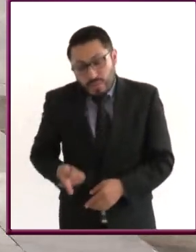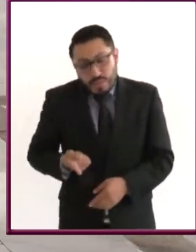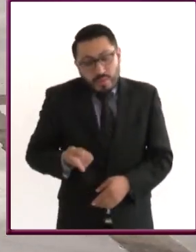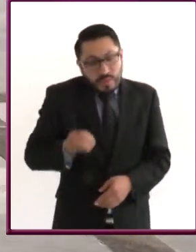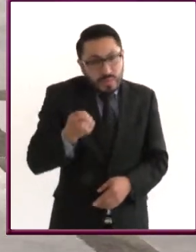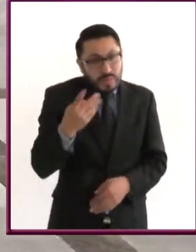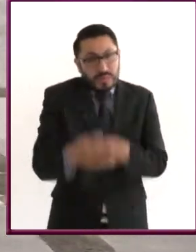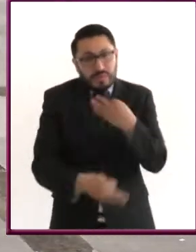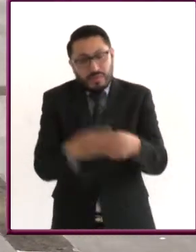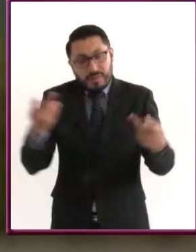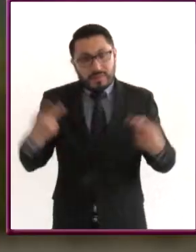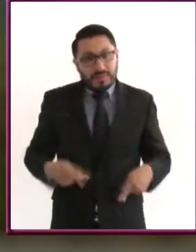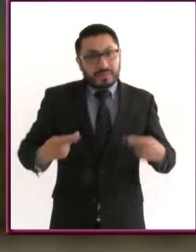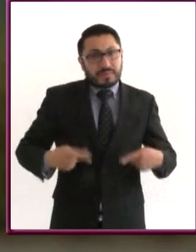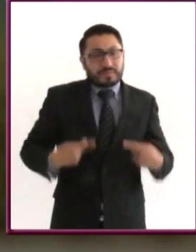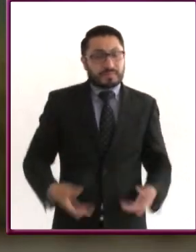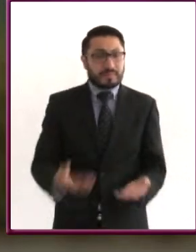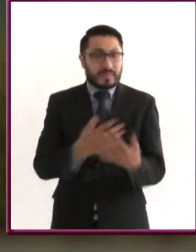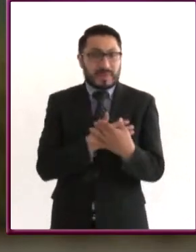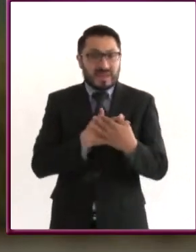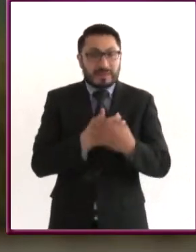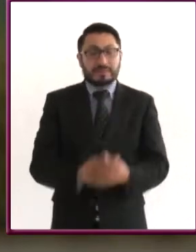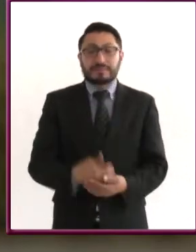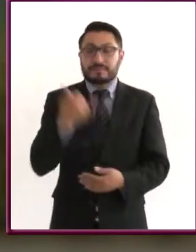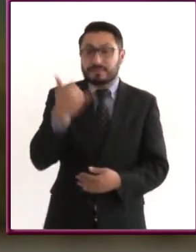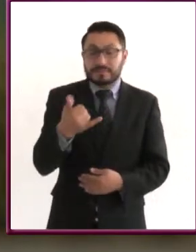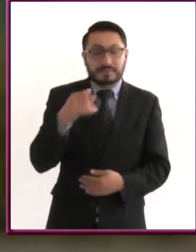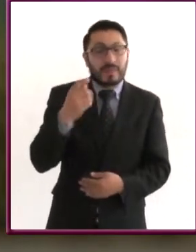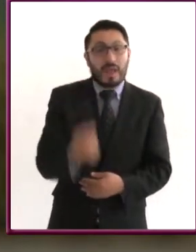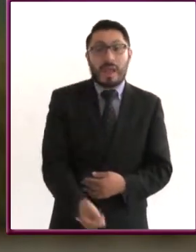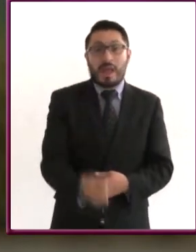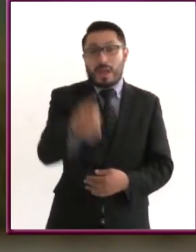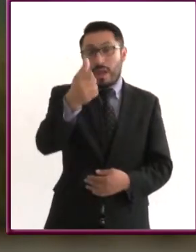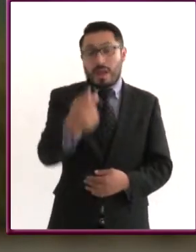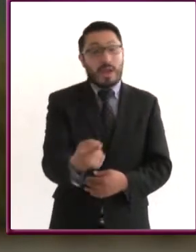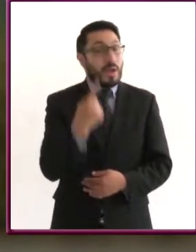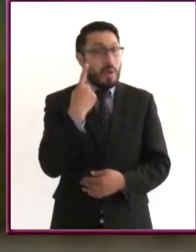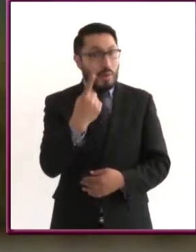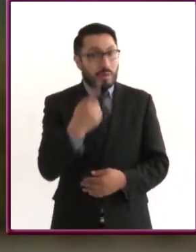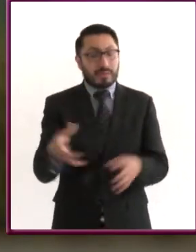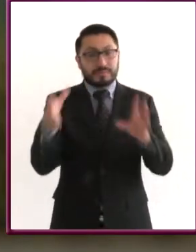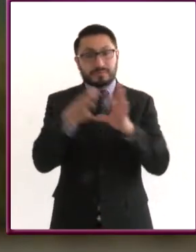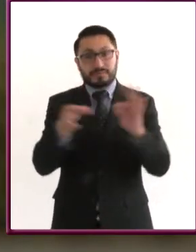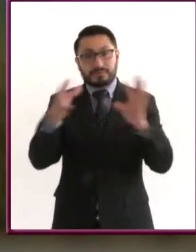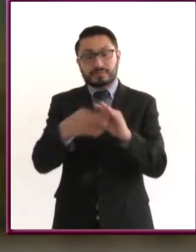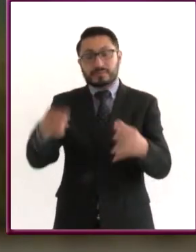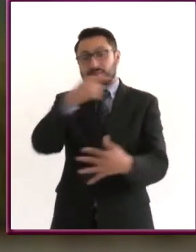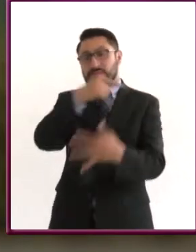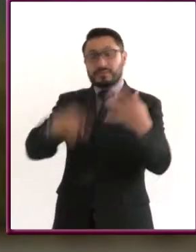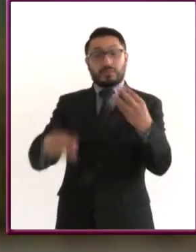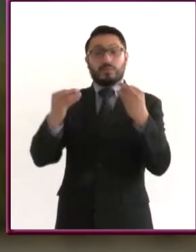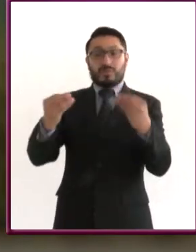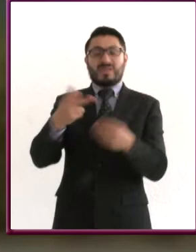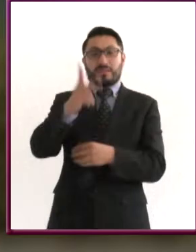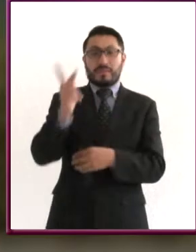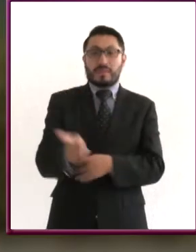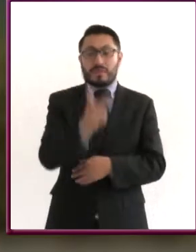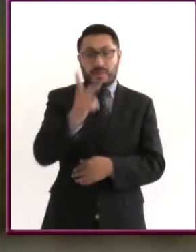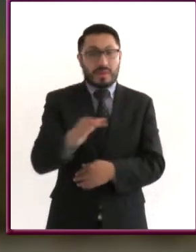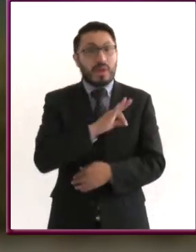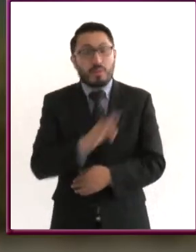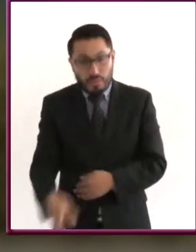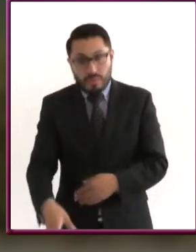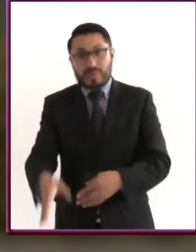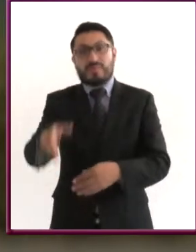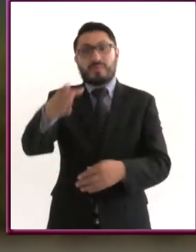todos aquellos a quienes amamos. Esta es apenas una de muchas definiciones. La gran pregunta es, ¿podemos aprender a amar